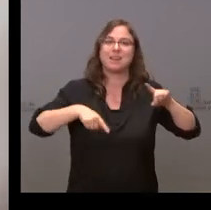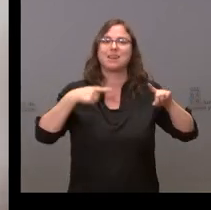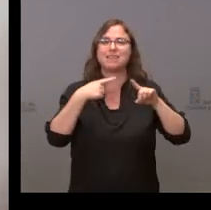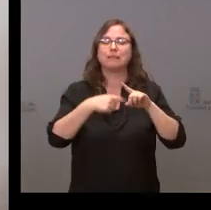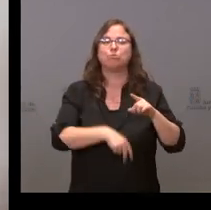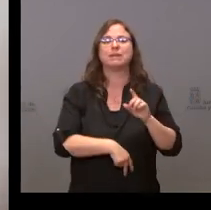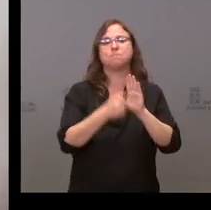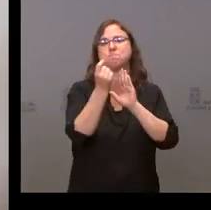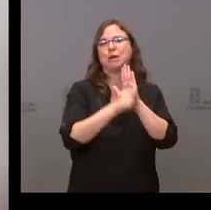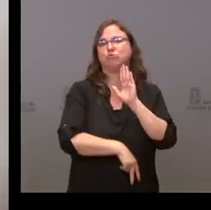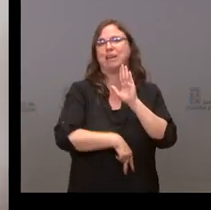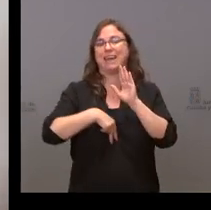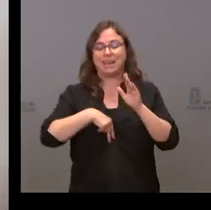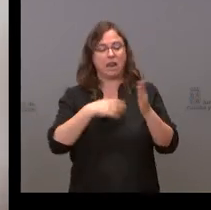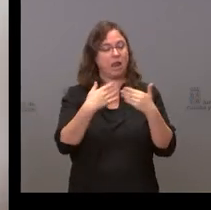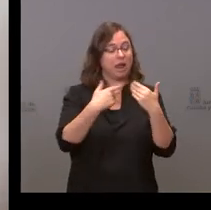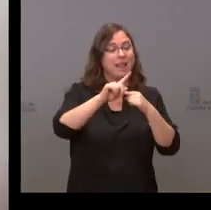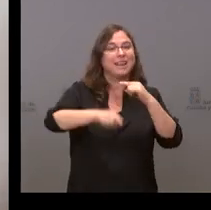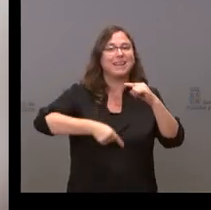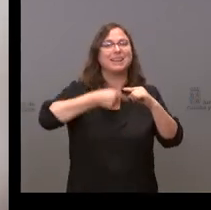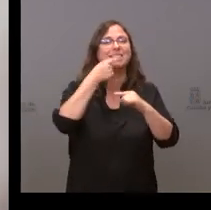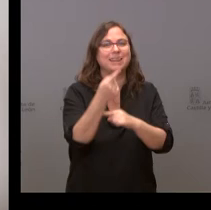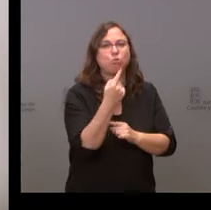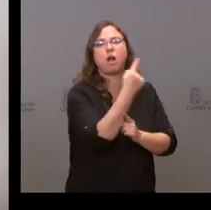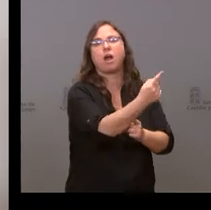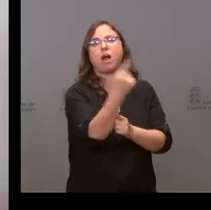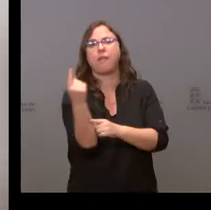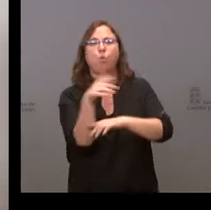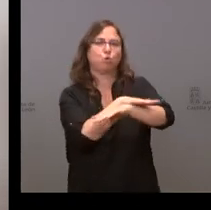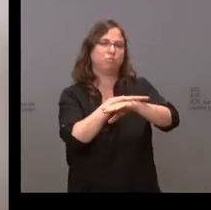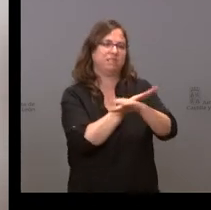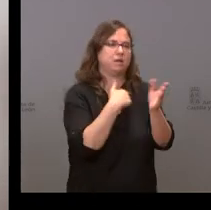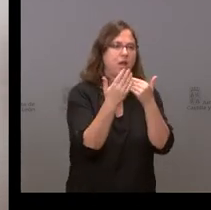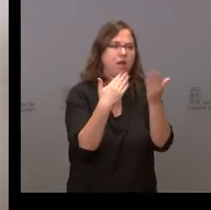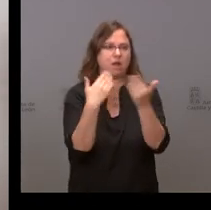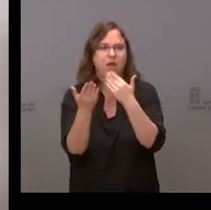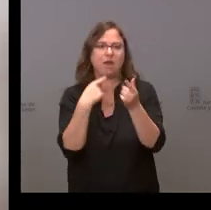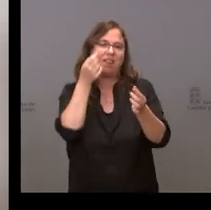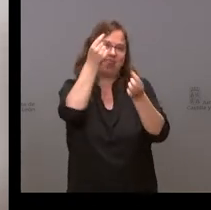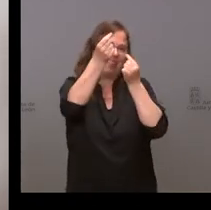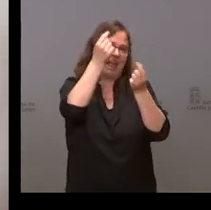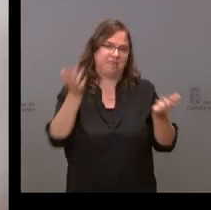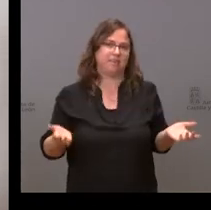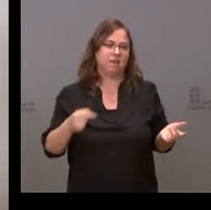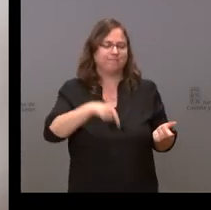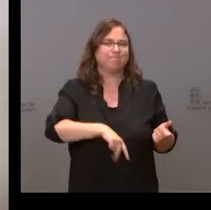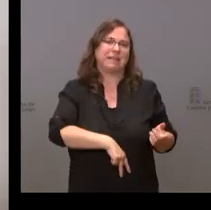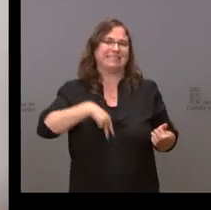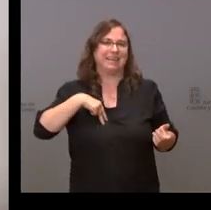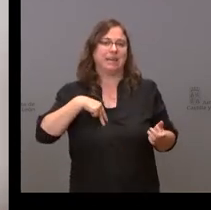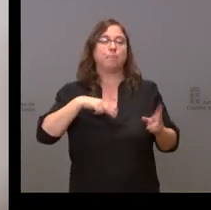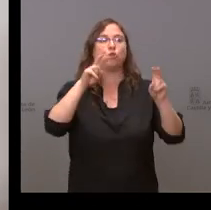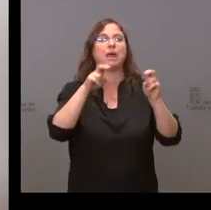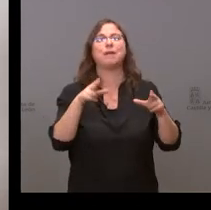generales y concretarlas después con cada uno de los ministerios. Aquellas cuestiones de ámbito social, los